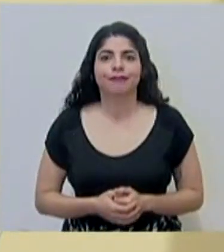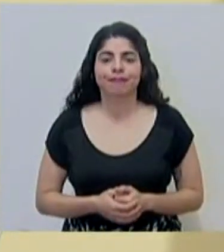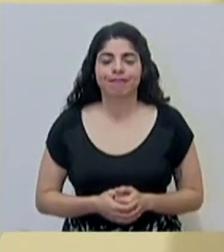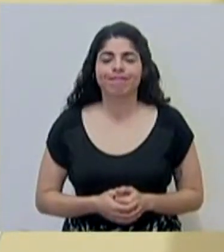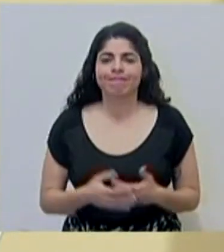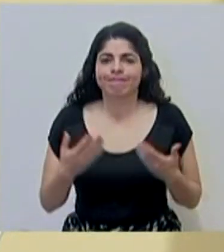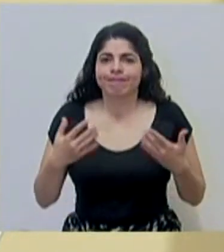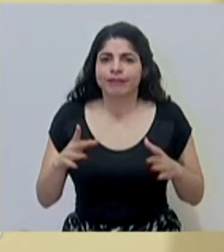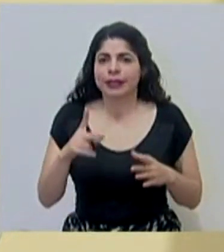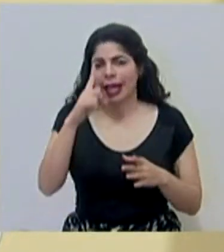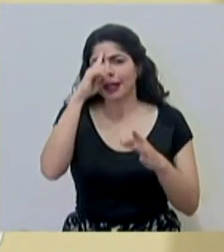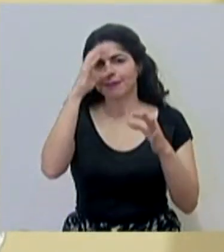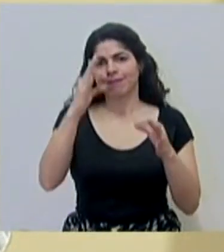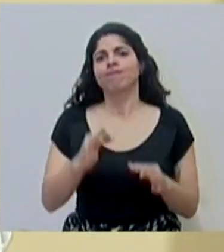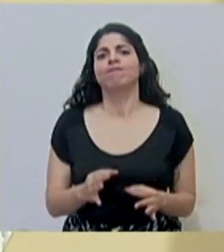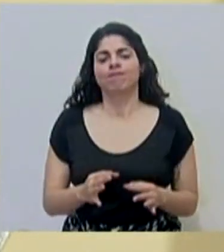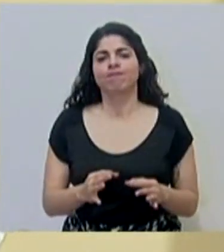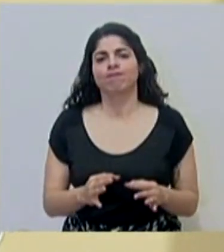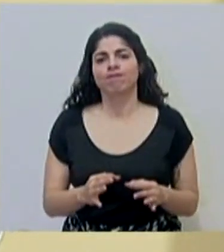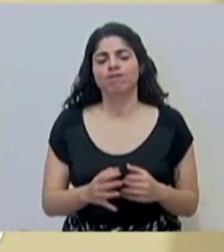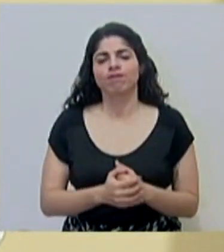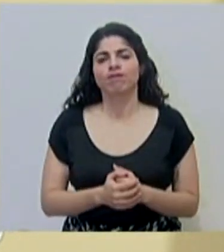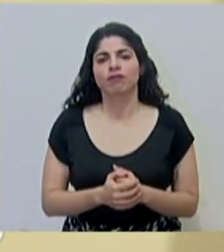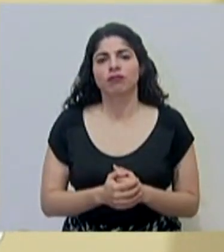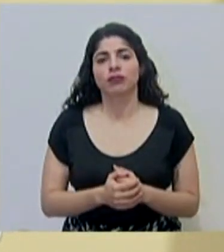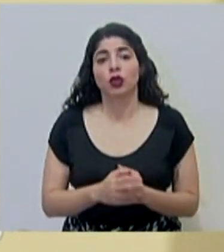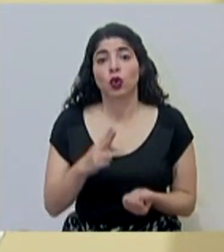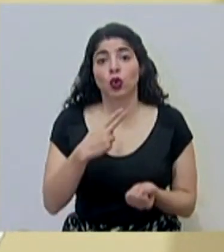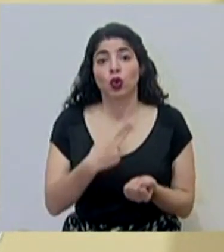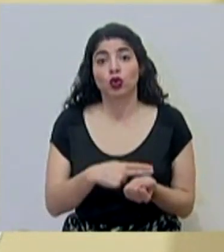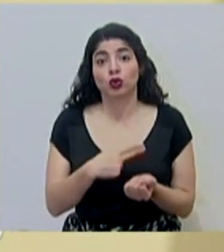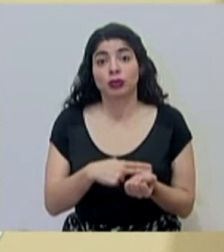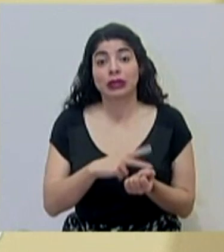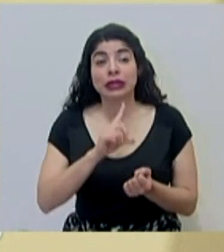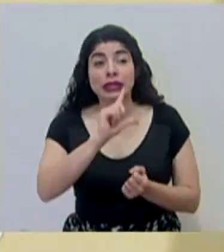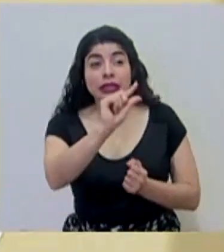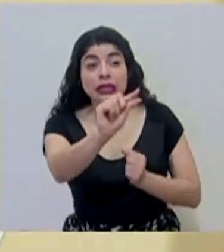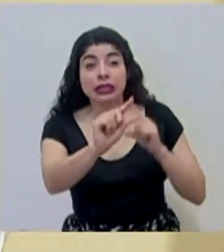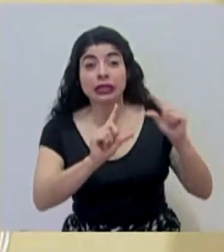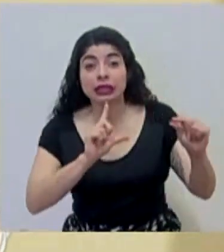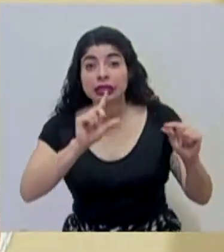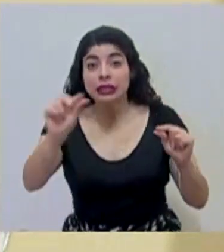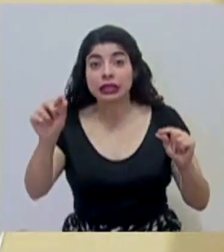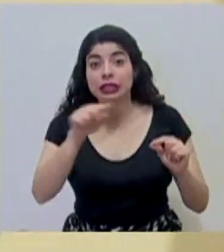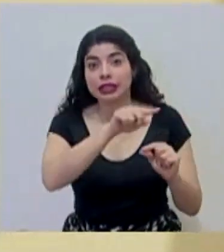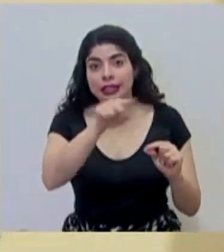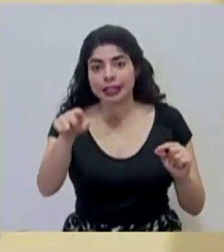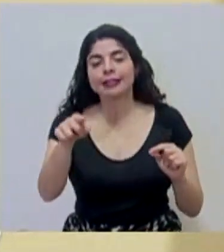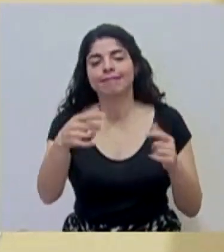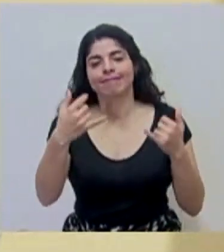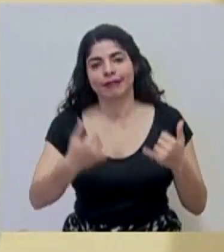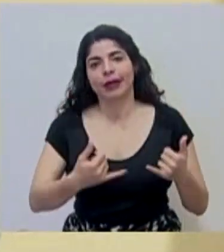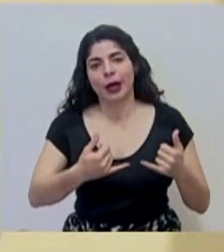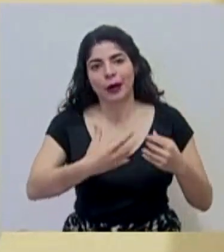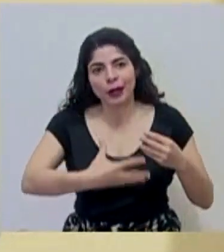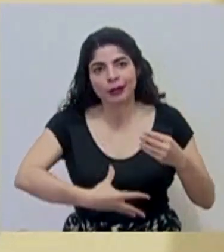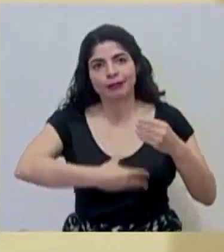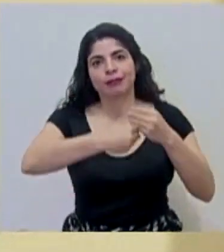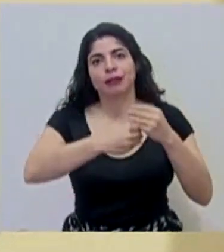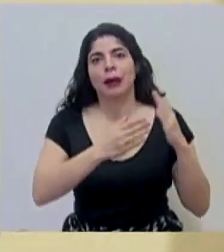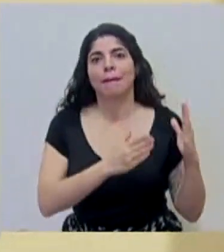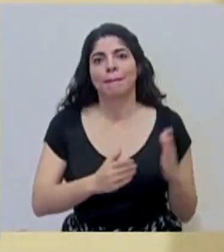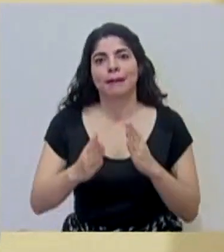hemos tomado la decisión de que los hospitales regionales van a participar en el plan